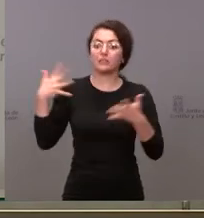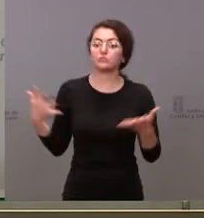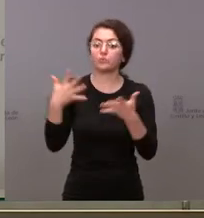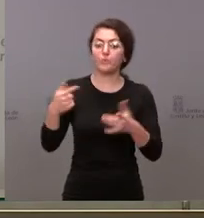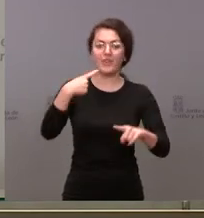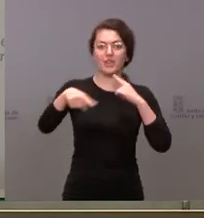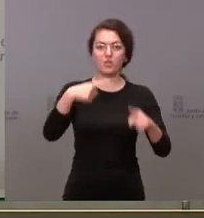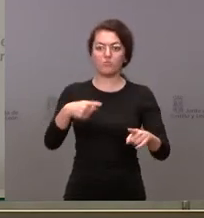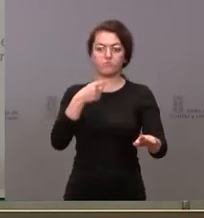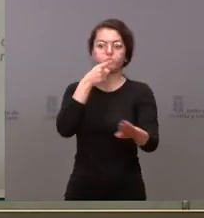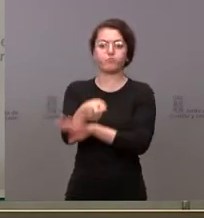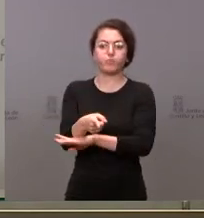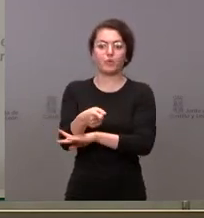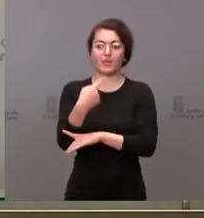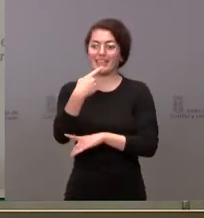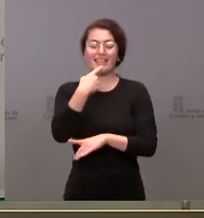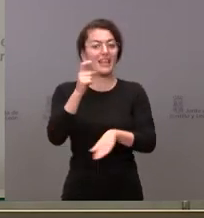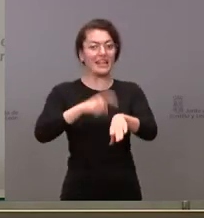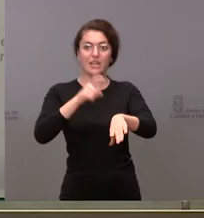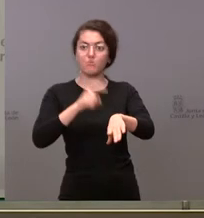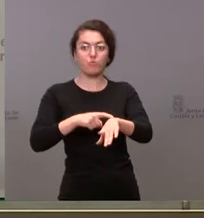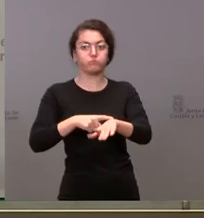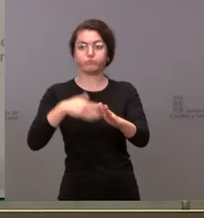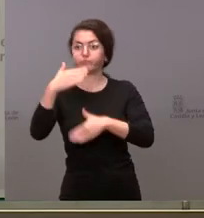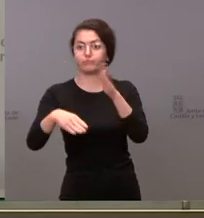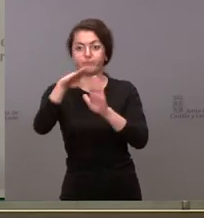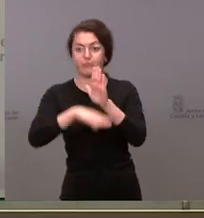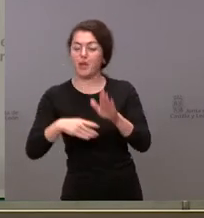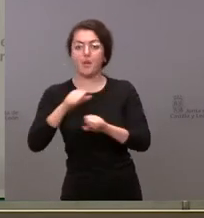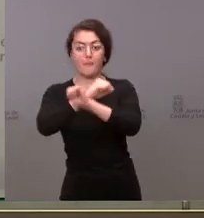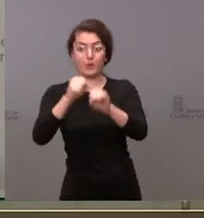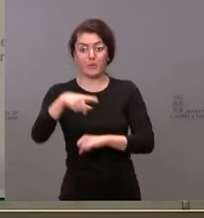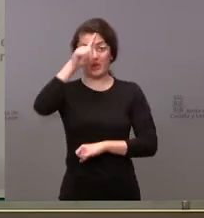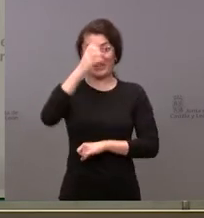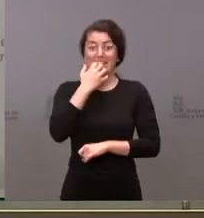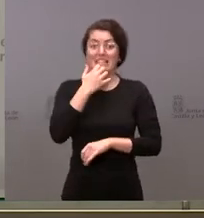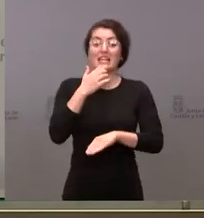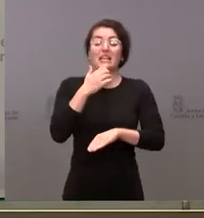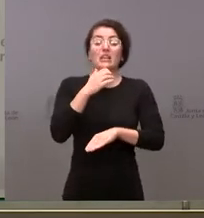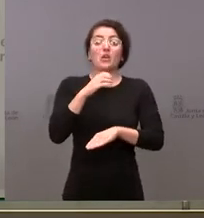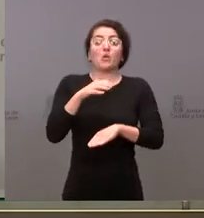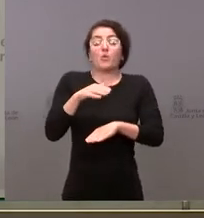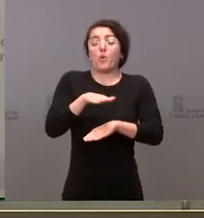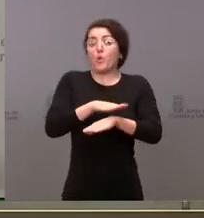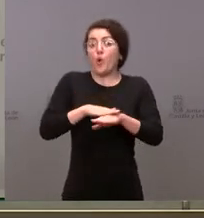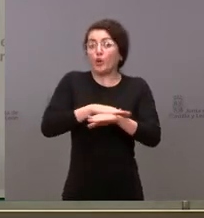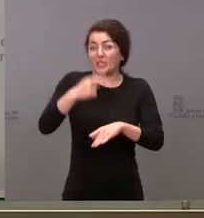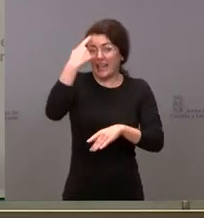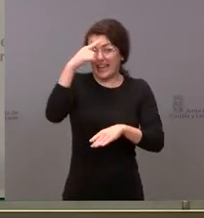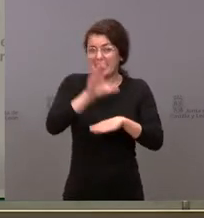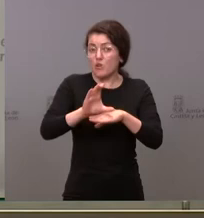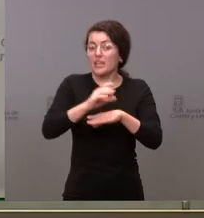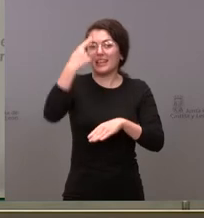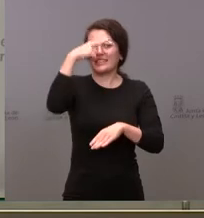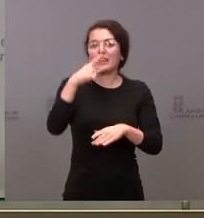consideran imposible. No sé si la consejería tiene noticias del conflicto que se ha generado y qué posición va a